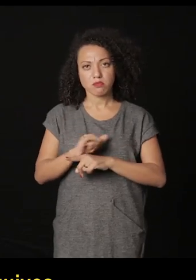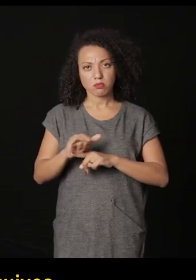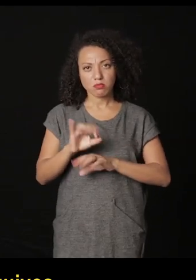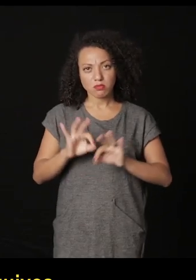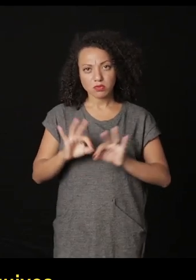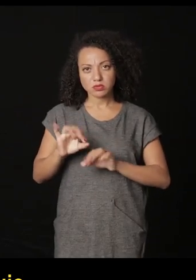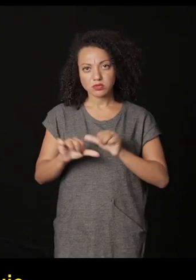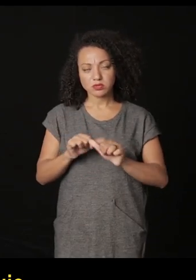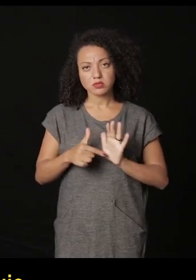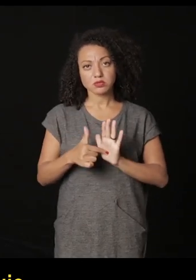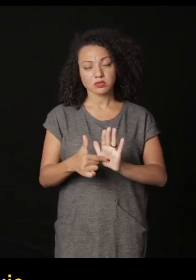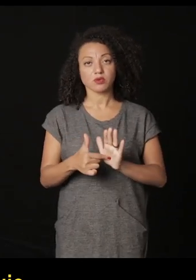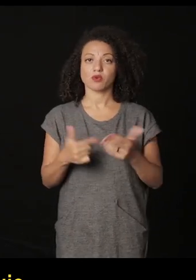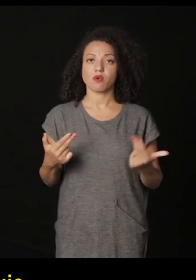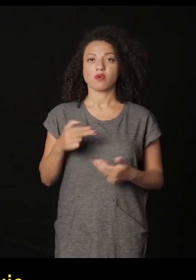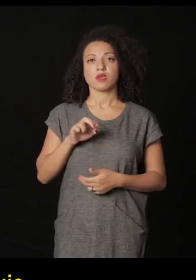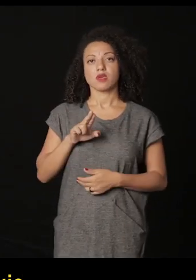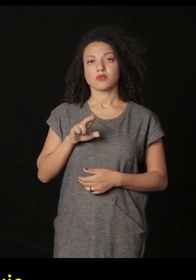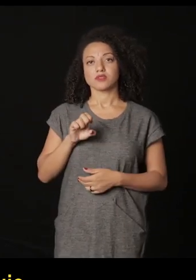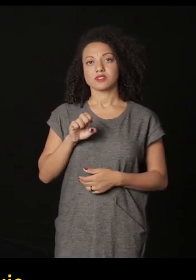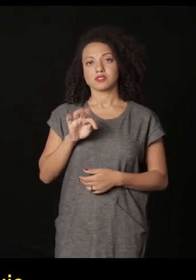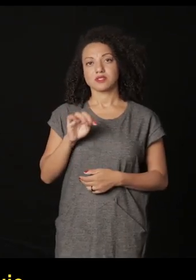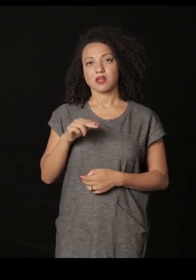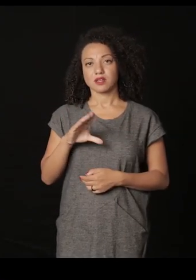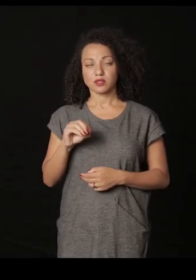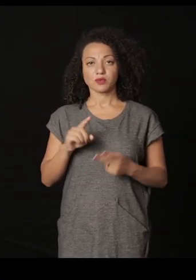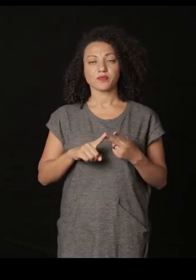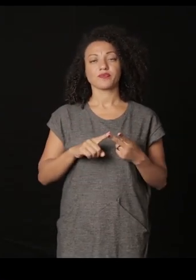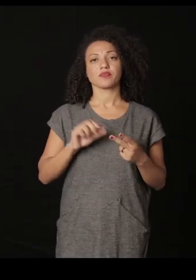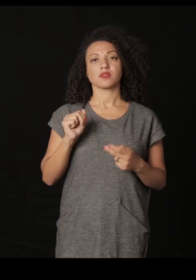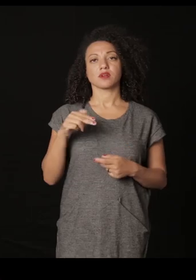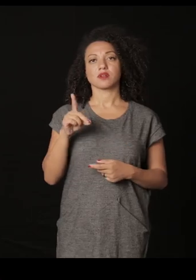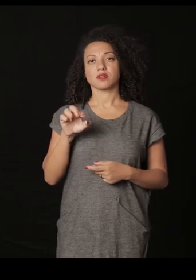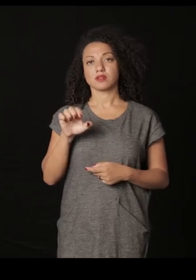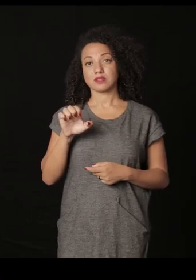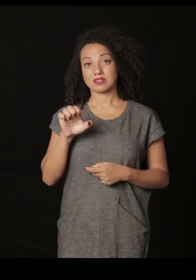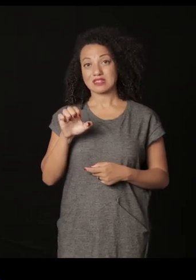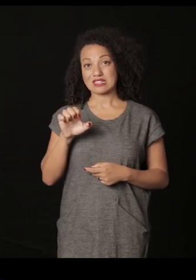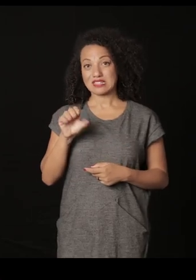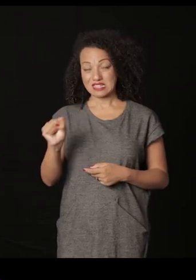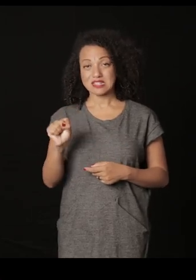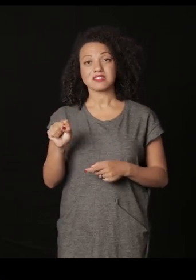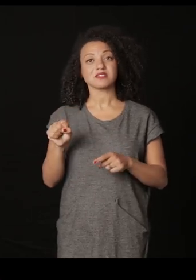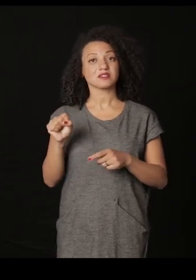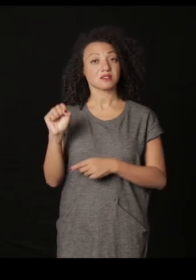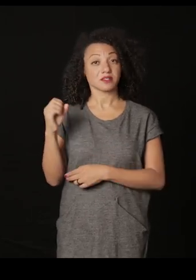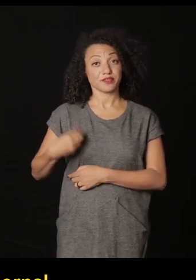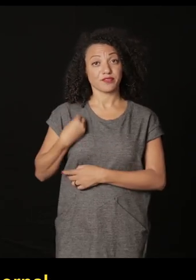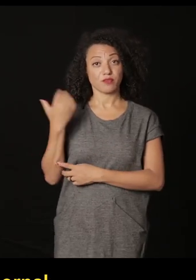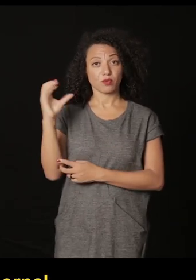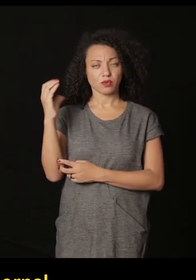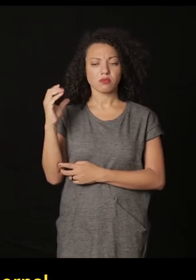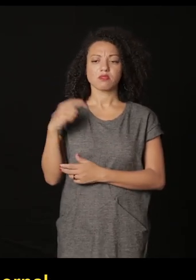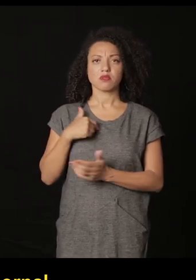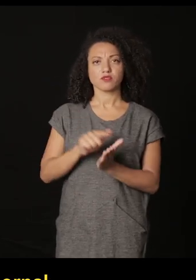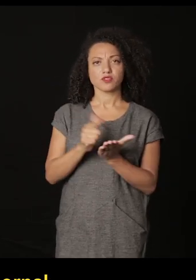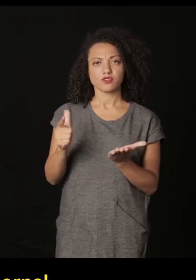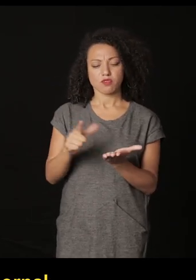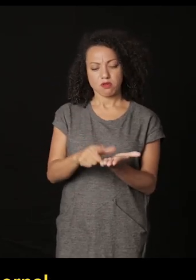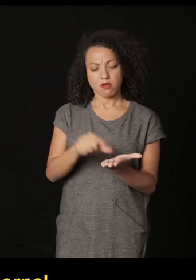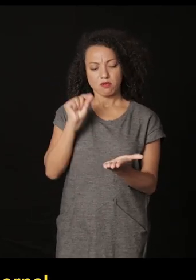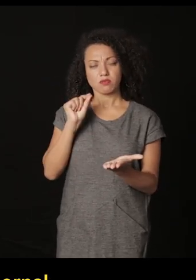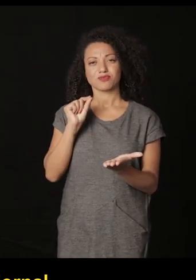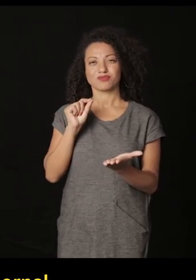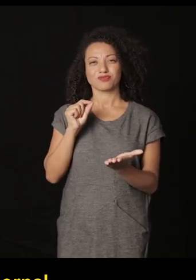manipulación de archivos como fue el caso de Eustáquio y en ese caso también de Andrés Felipe Arjuela que está como agente de Colombia y él pegó las